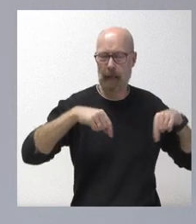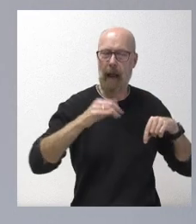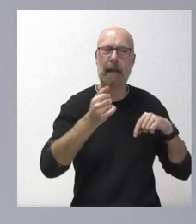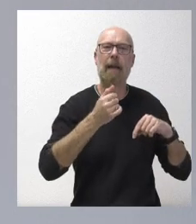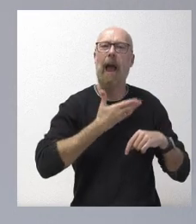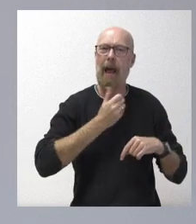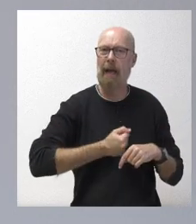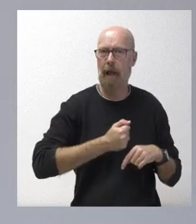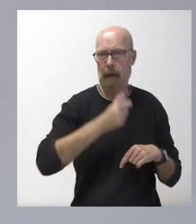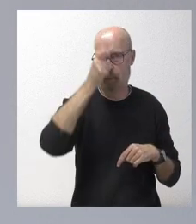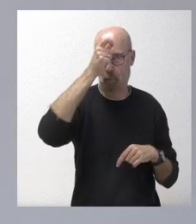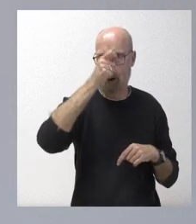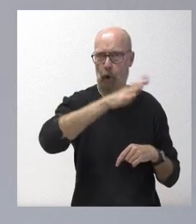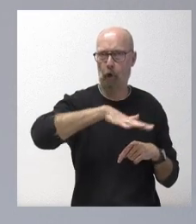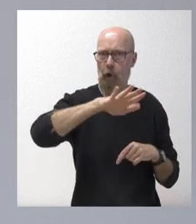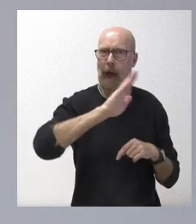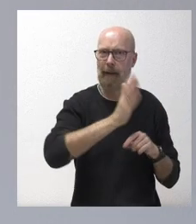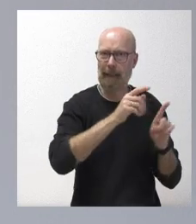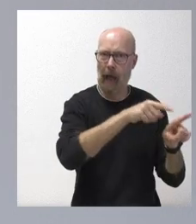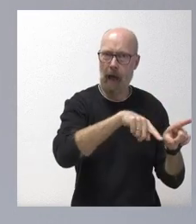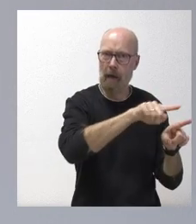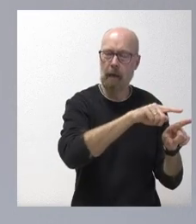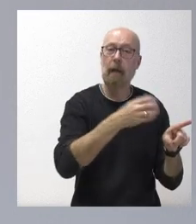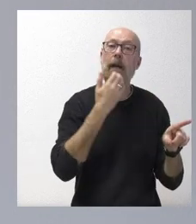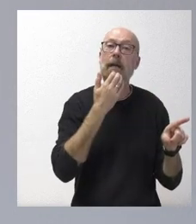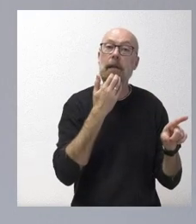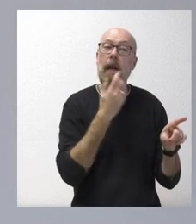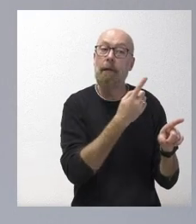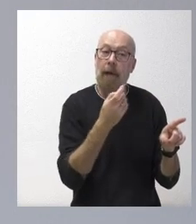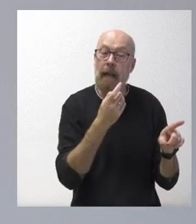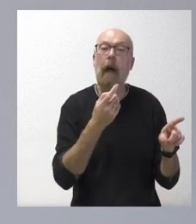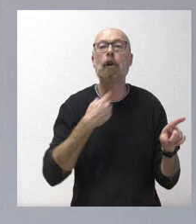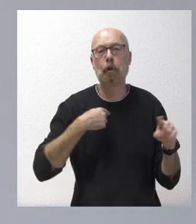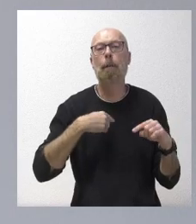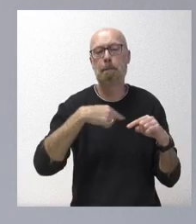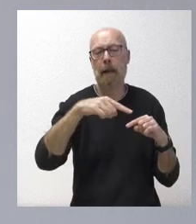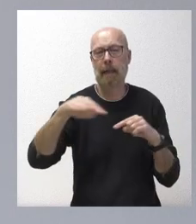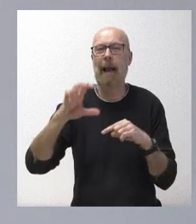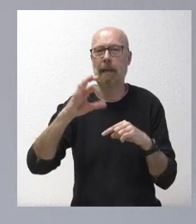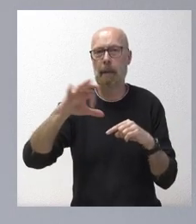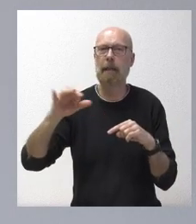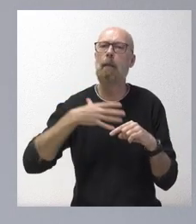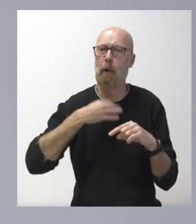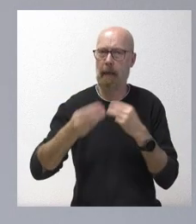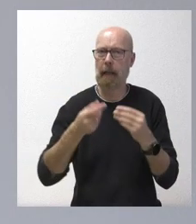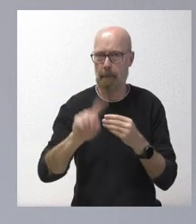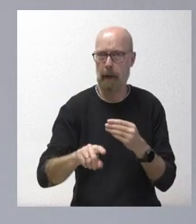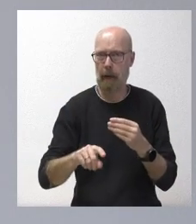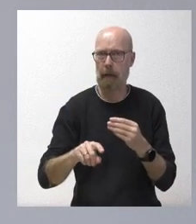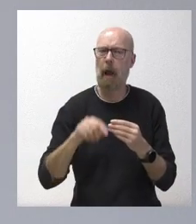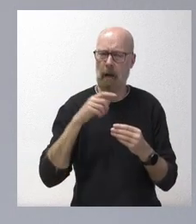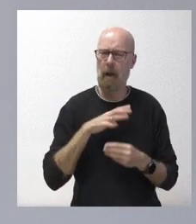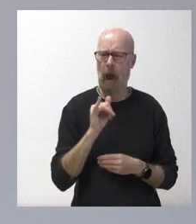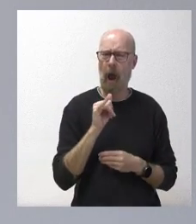necesario, se hace efectivamente el uso de esa nueva tecnología, de los avisos SMS, que están disponibles aquí en Castellín y que ya se ha